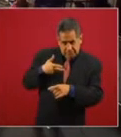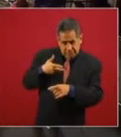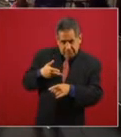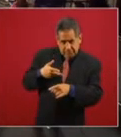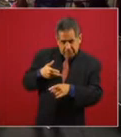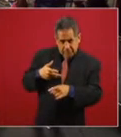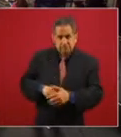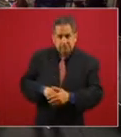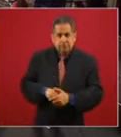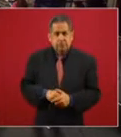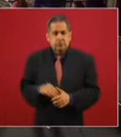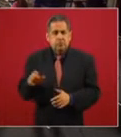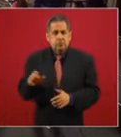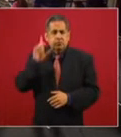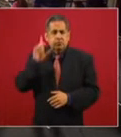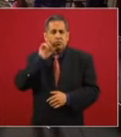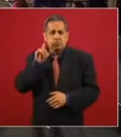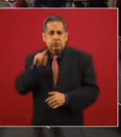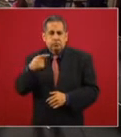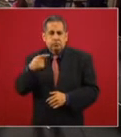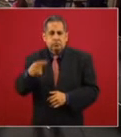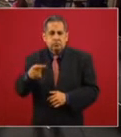o lo dejamos para mañana